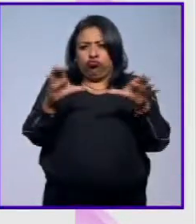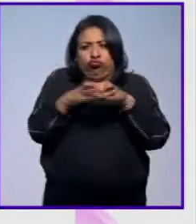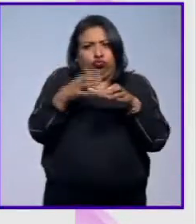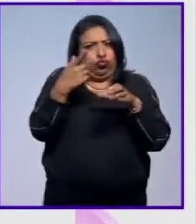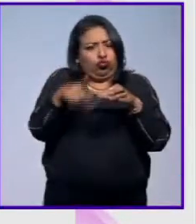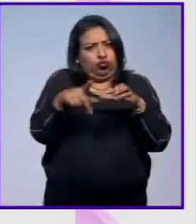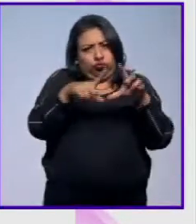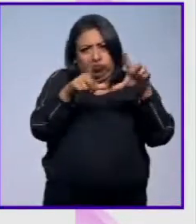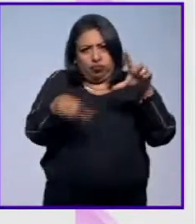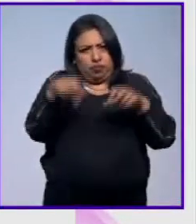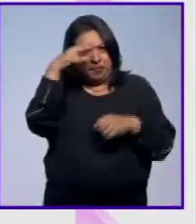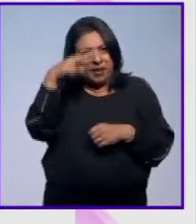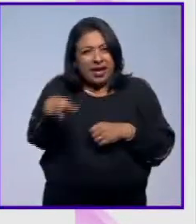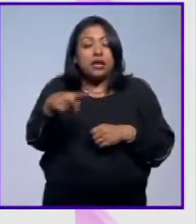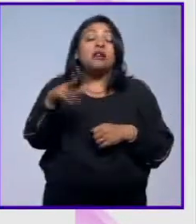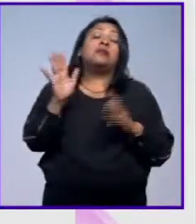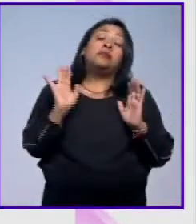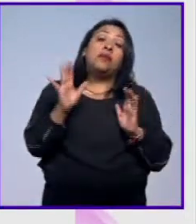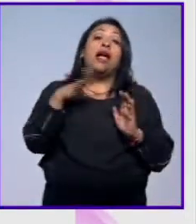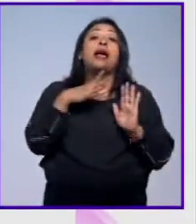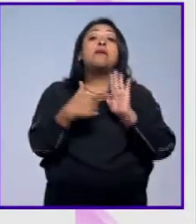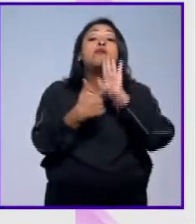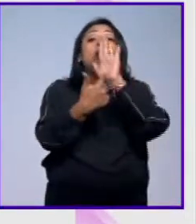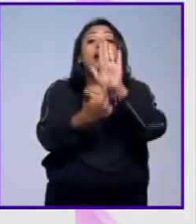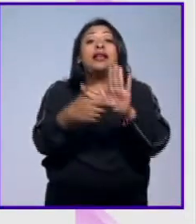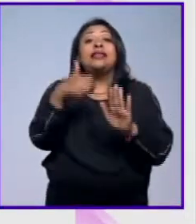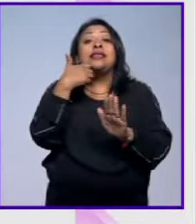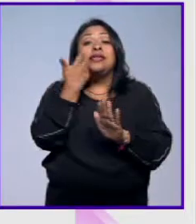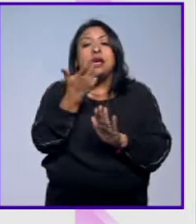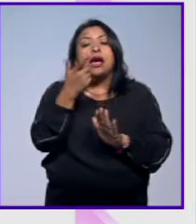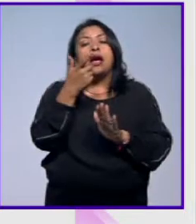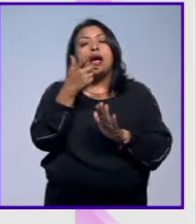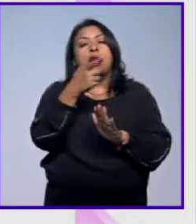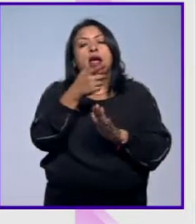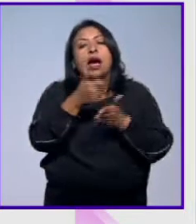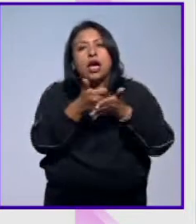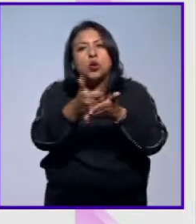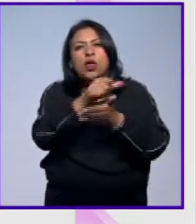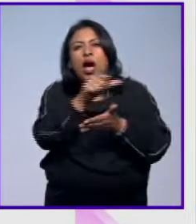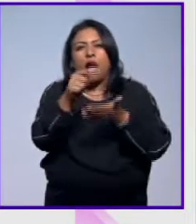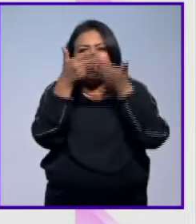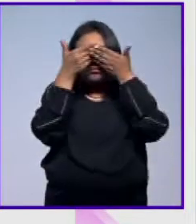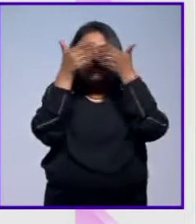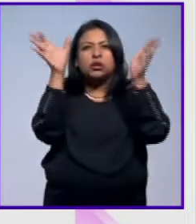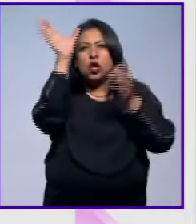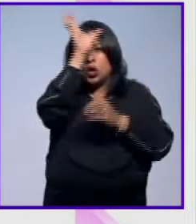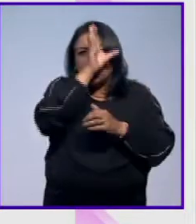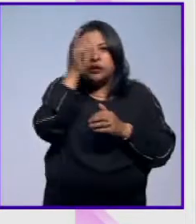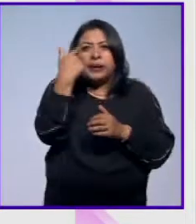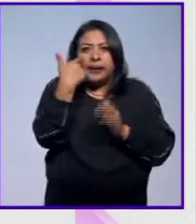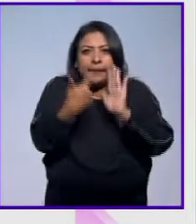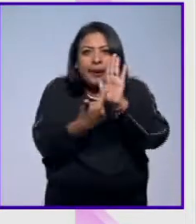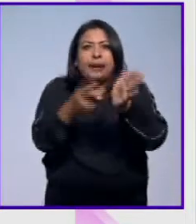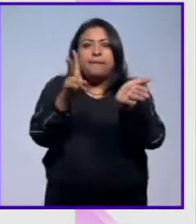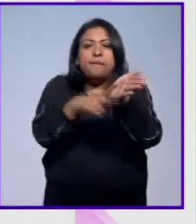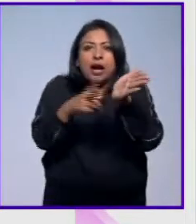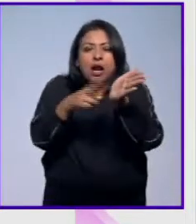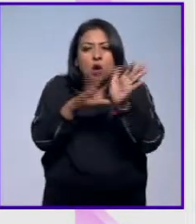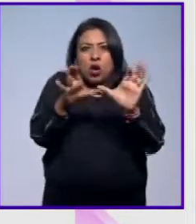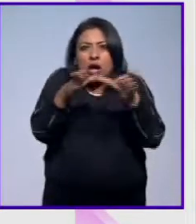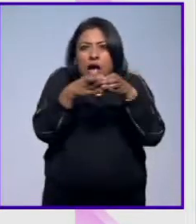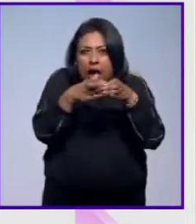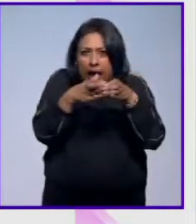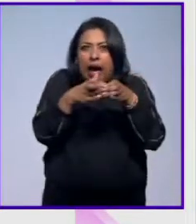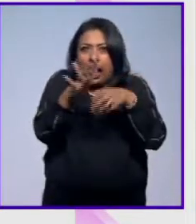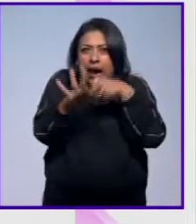país? Bueno, pues resulta que hay una muestra que pretende concientizar y mostrar a la gente el valor de esta especie.